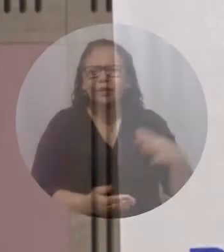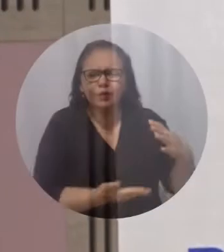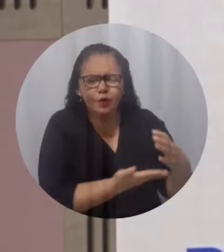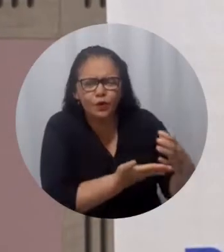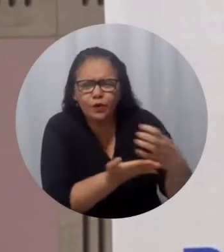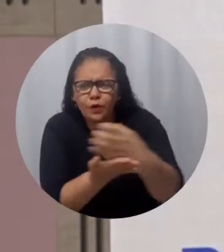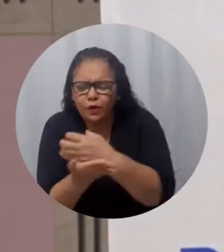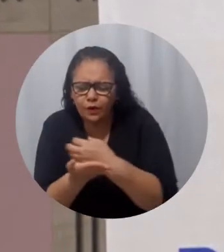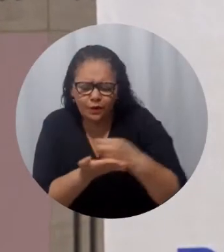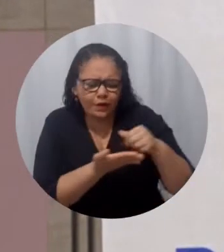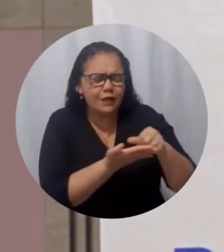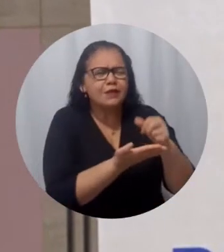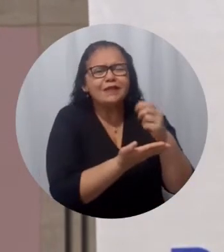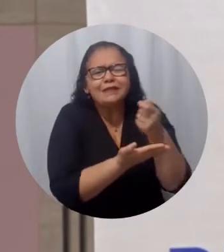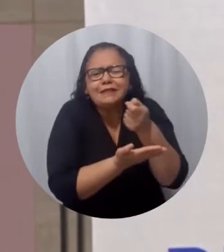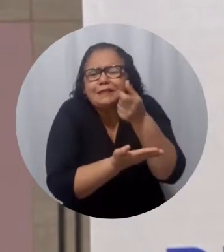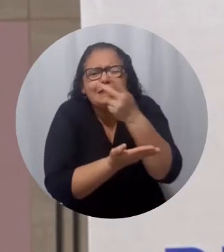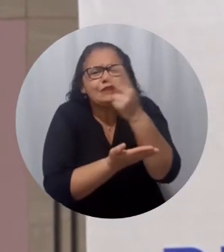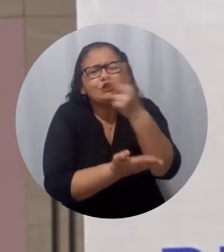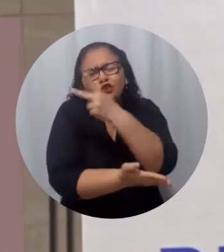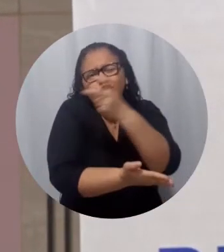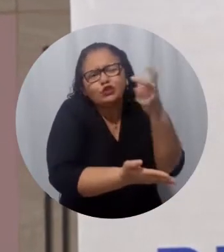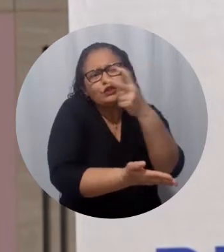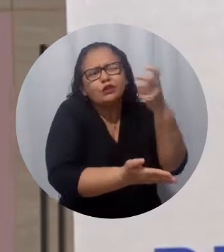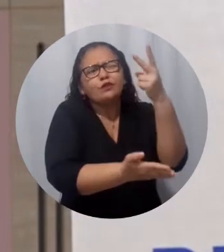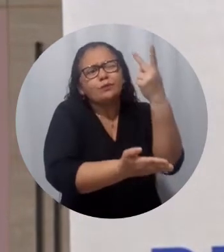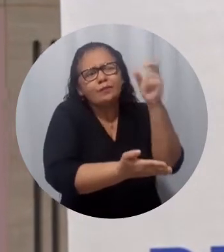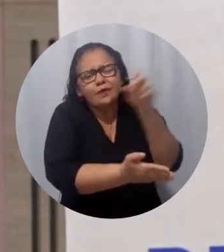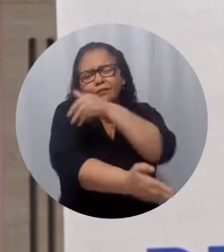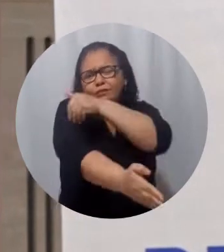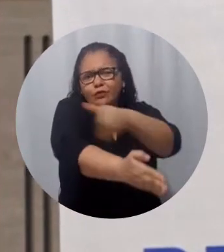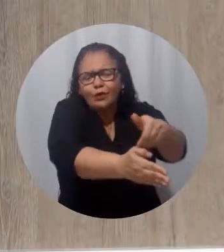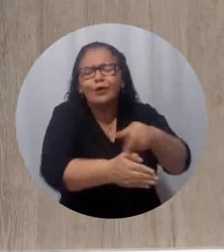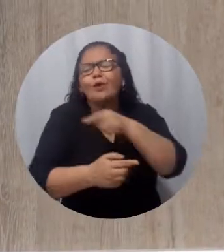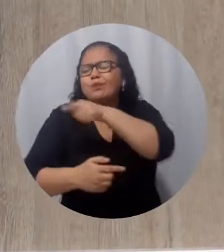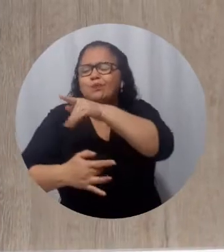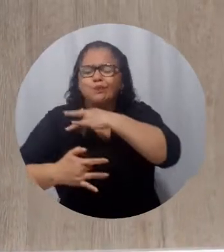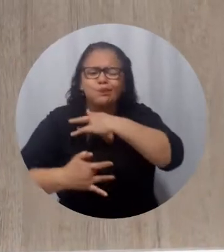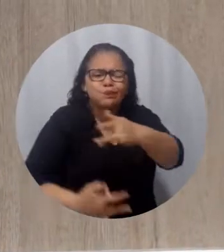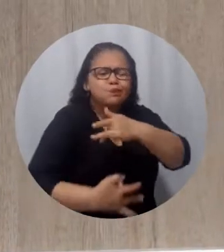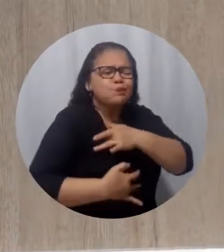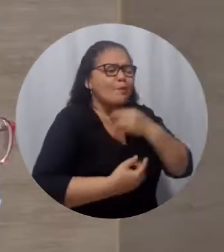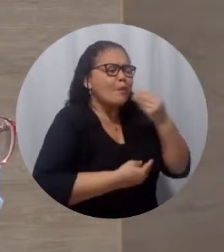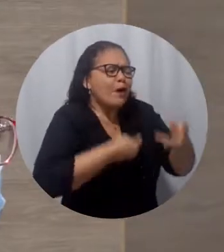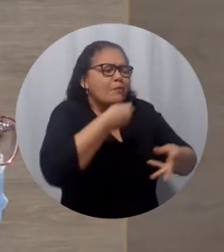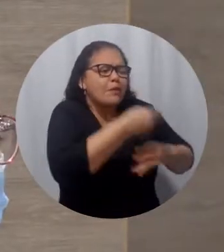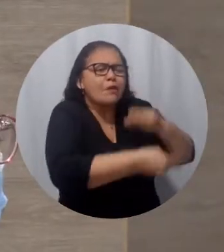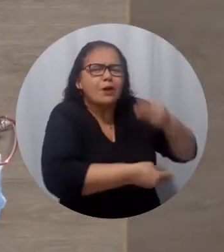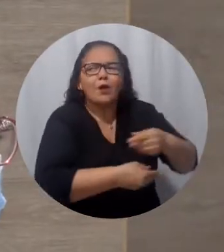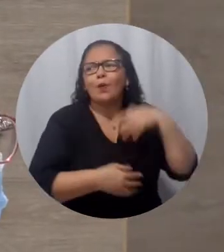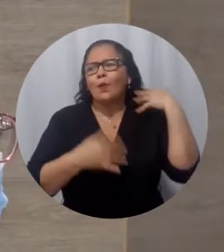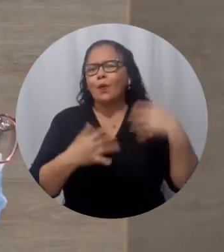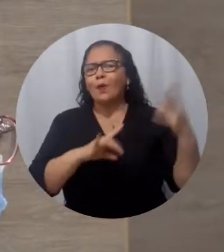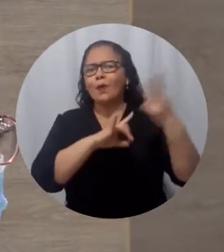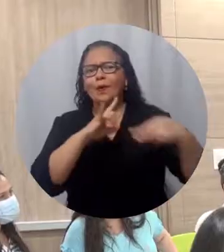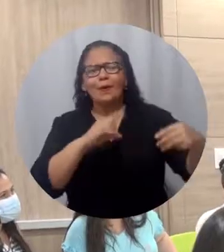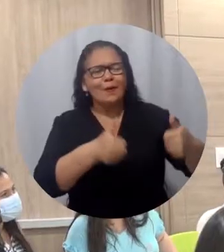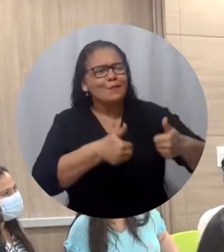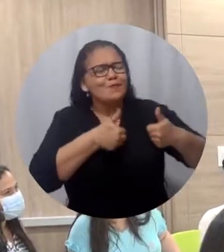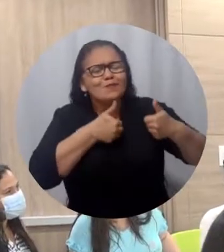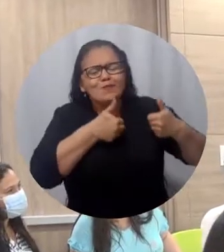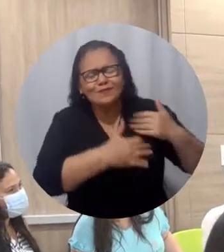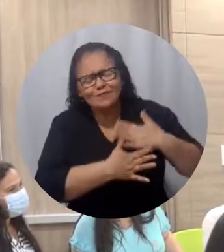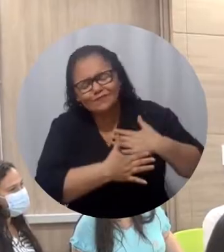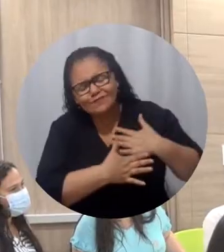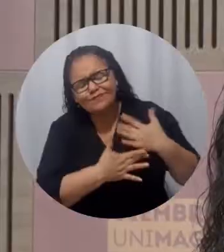Recaudar cerca de 220 millones de pesos en aportes voluntarios muestra la capacidad de solidaridad que tiene esta institución. Y hubo